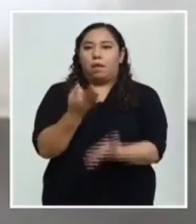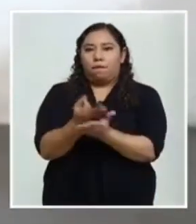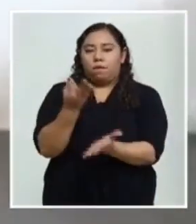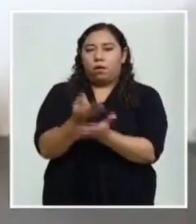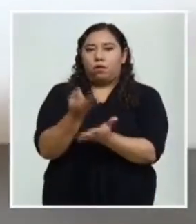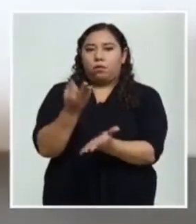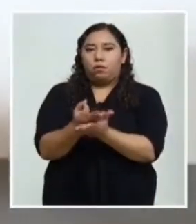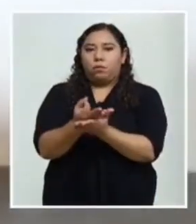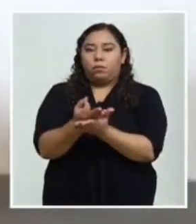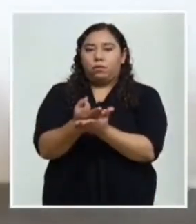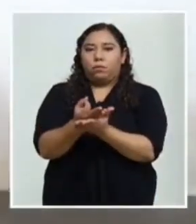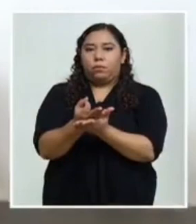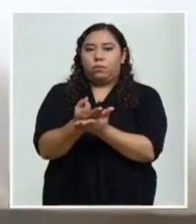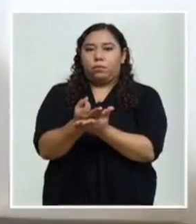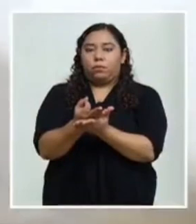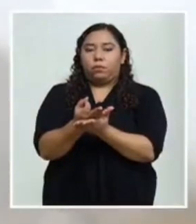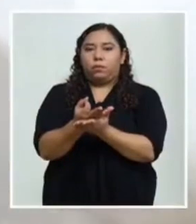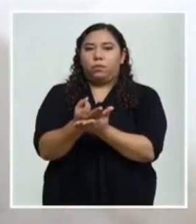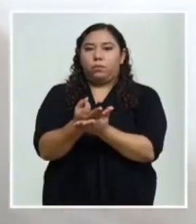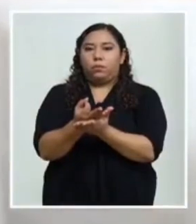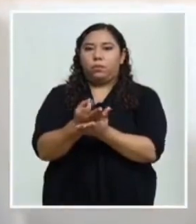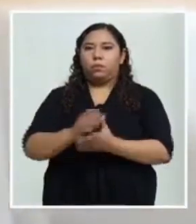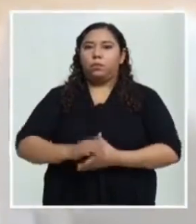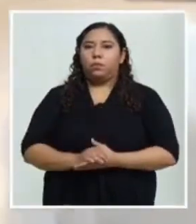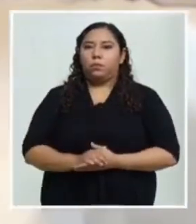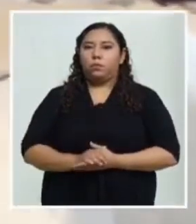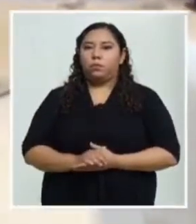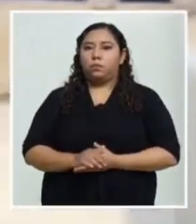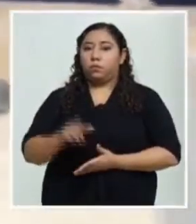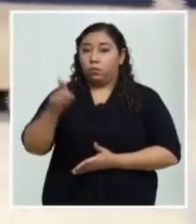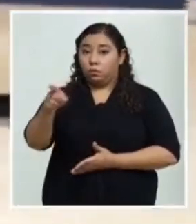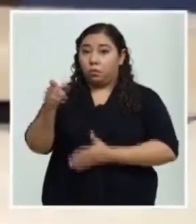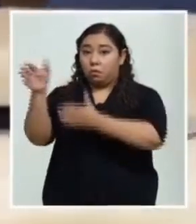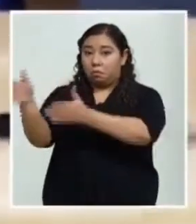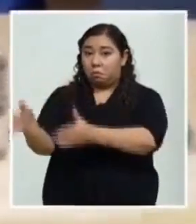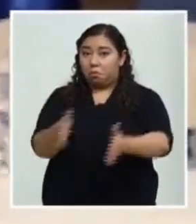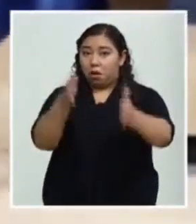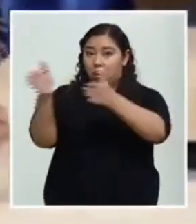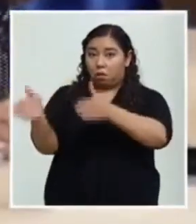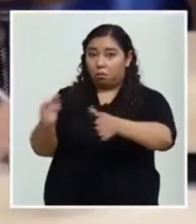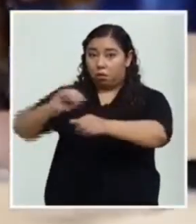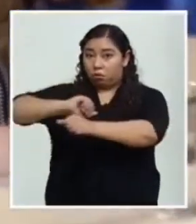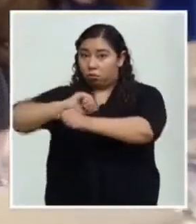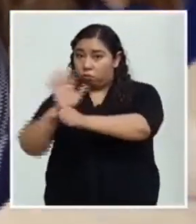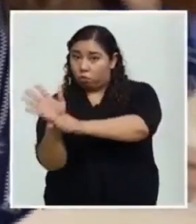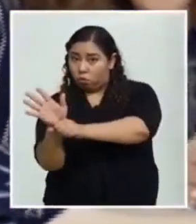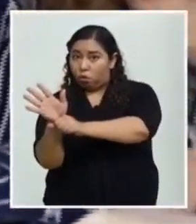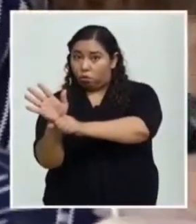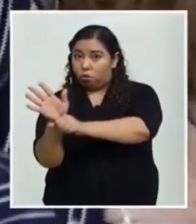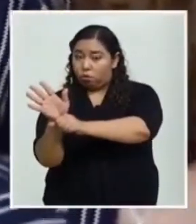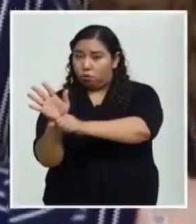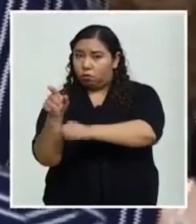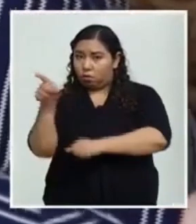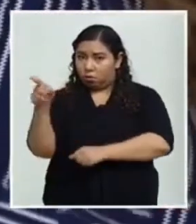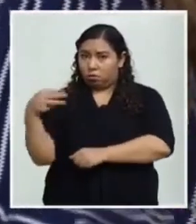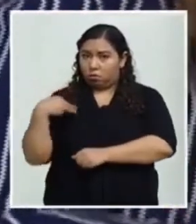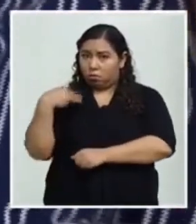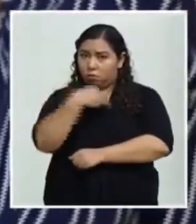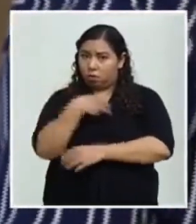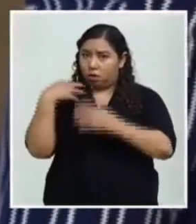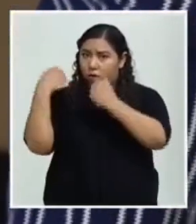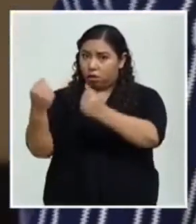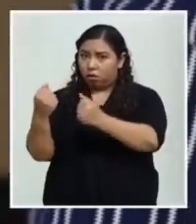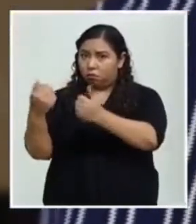acompañando el plan de vacunas de COVID-19 con la Secretaría de Salud y los demás actores